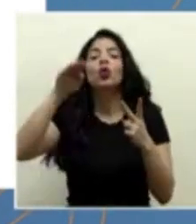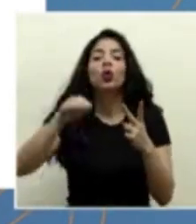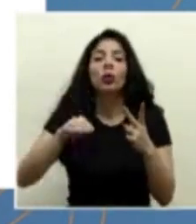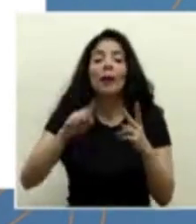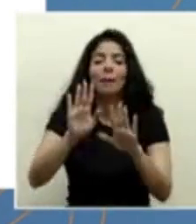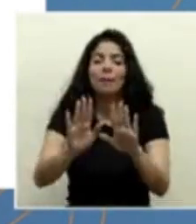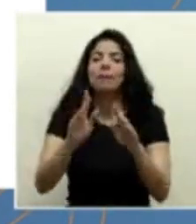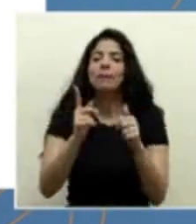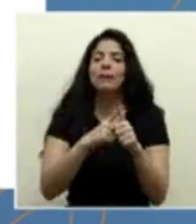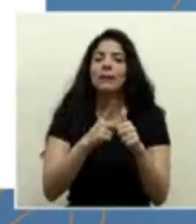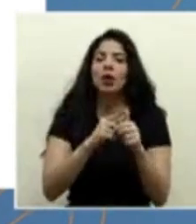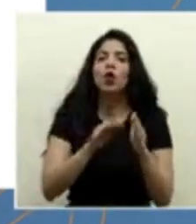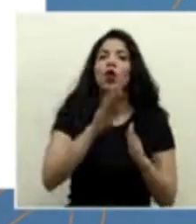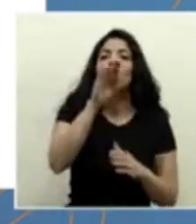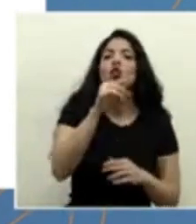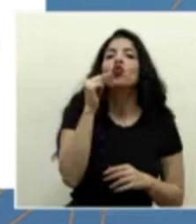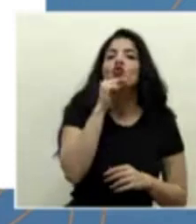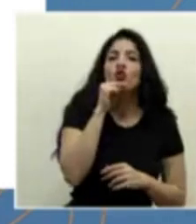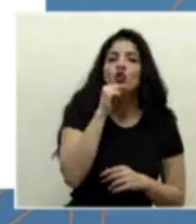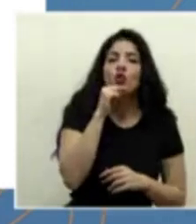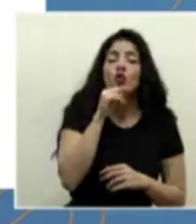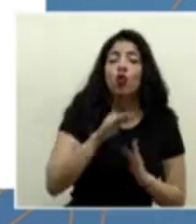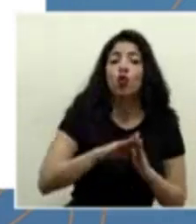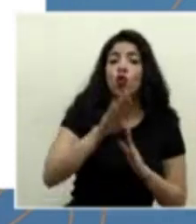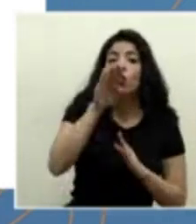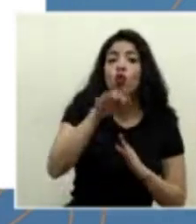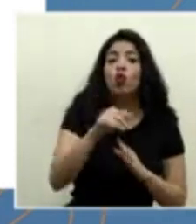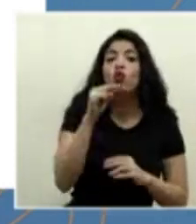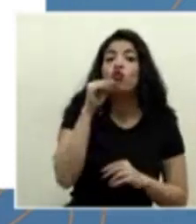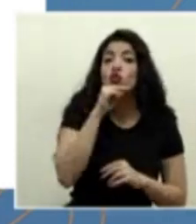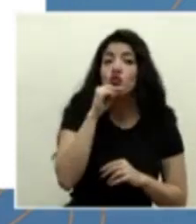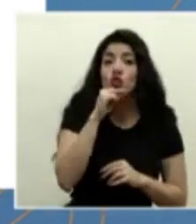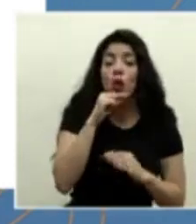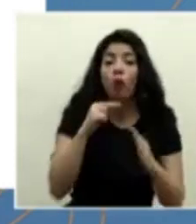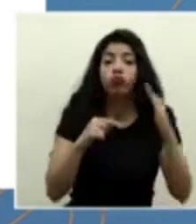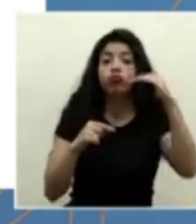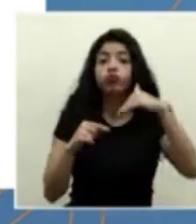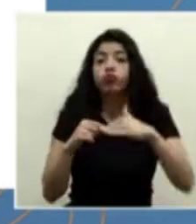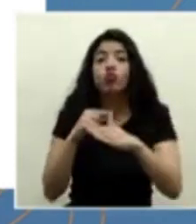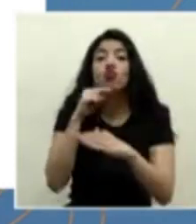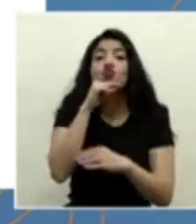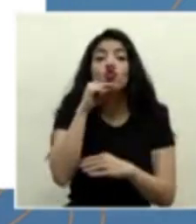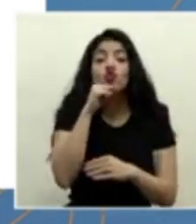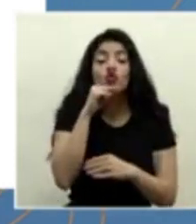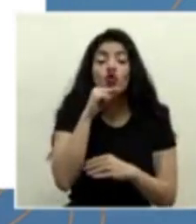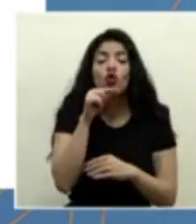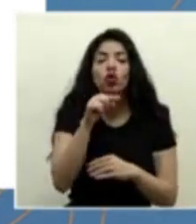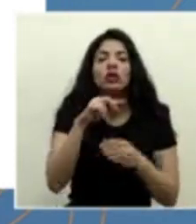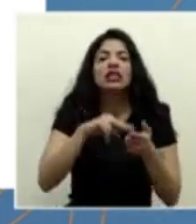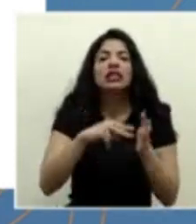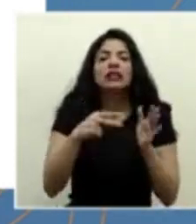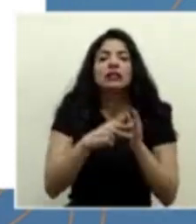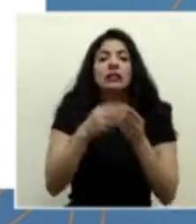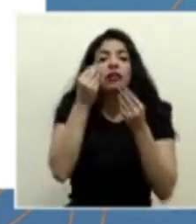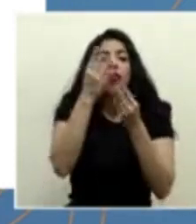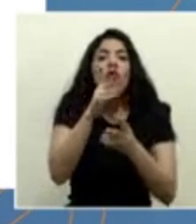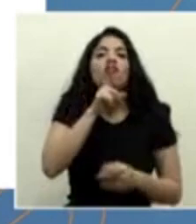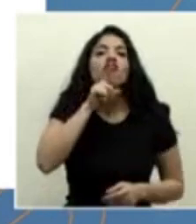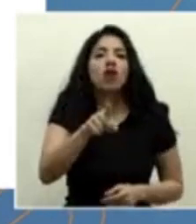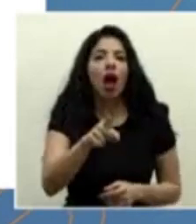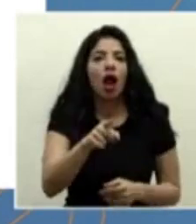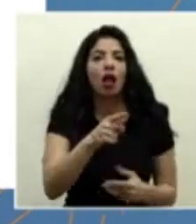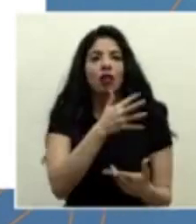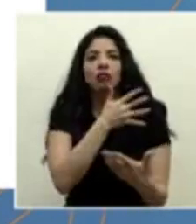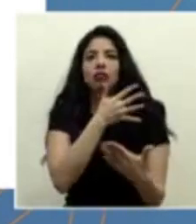Bueno, primero vamos a ver la curva roja. La curva roja justamente es hasta donde llega. Son los datos reales que hemos